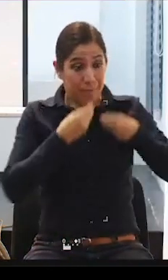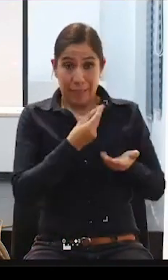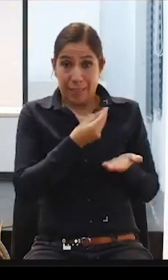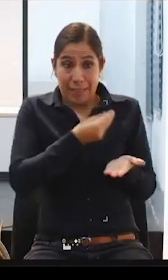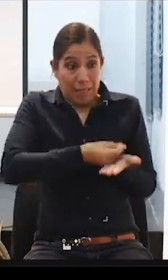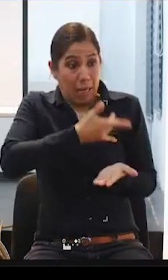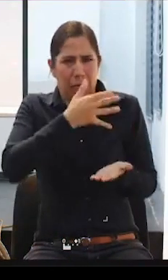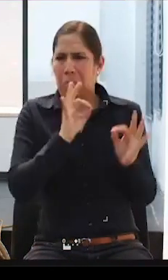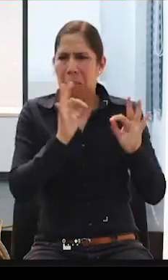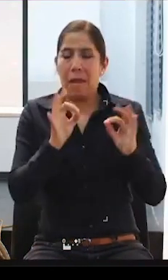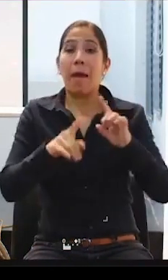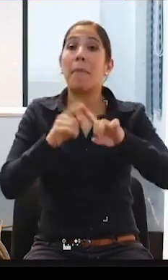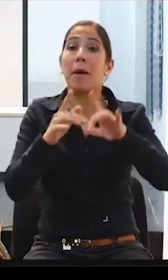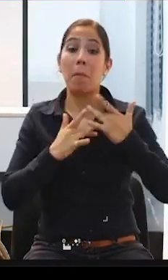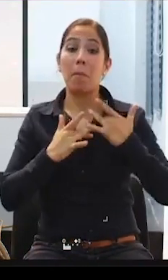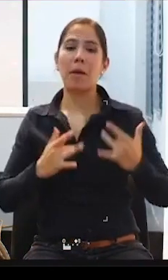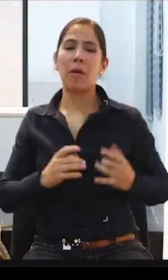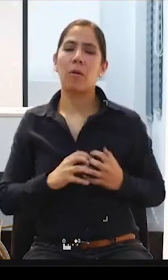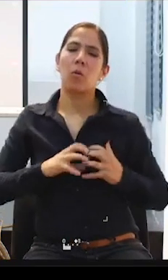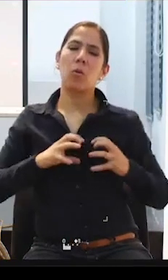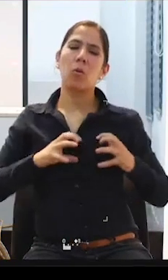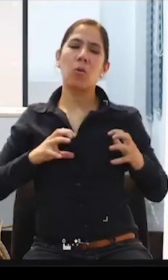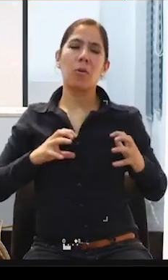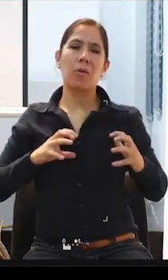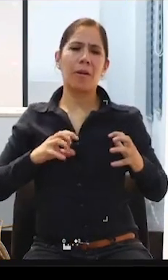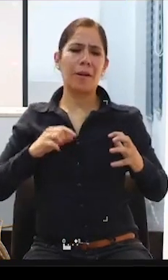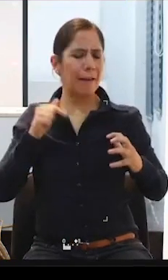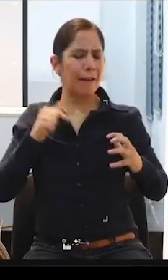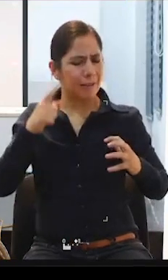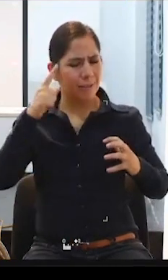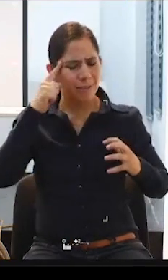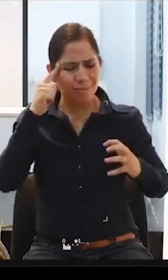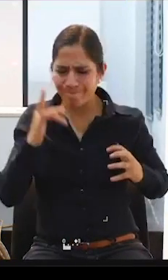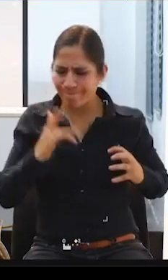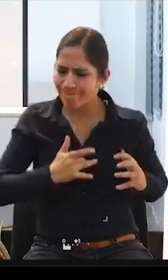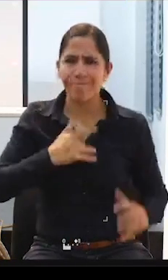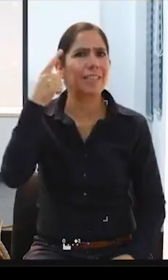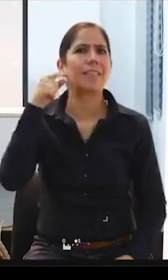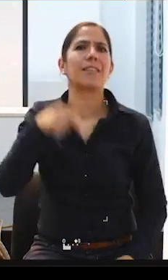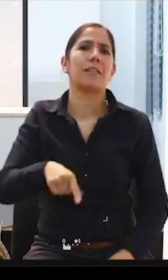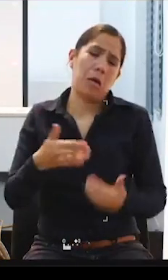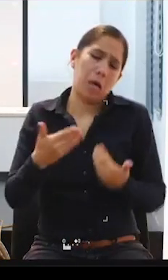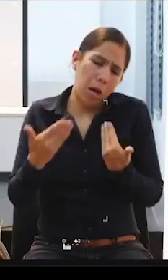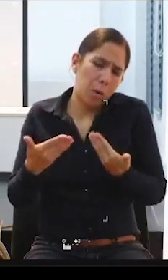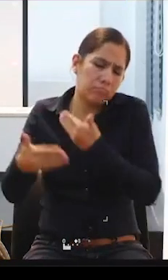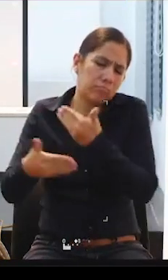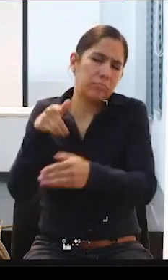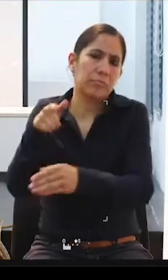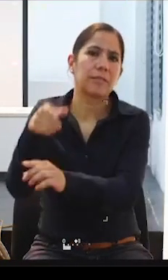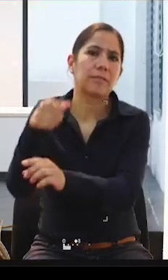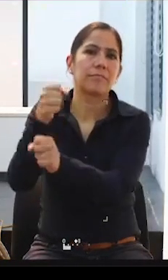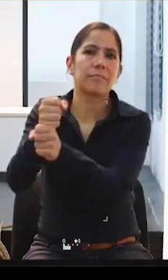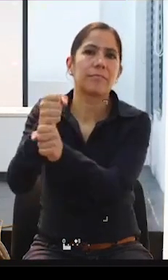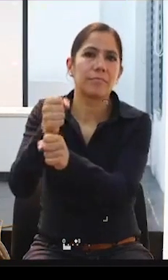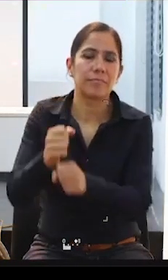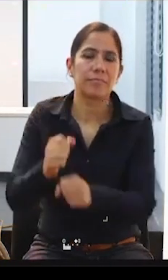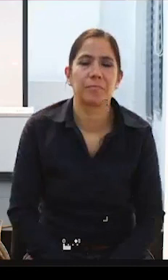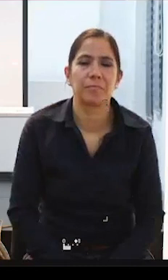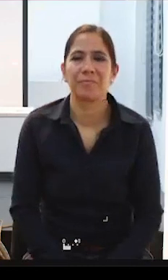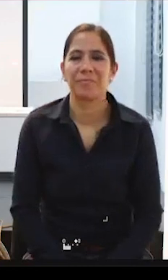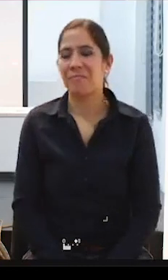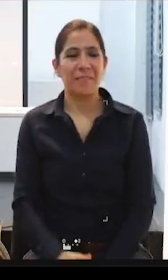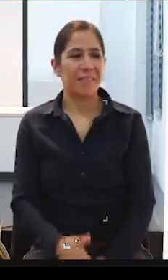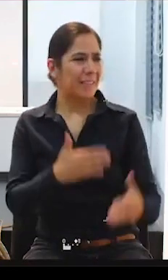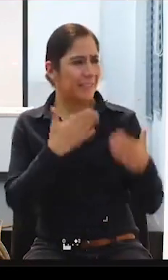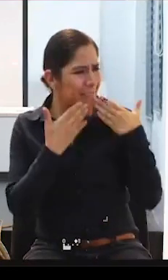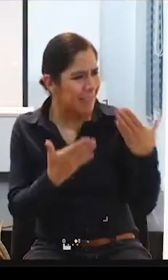lindo, ¿no? Es filosófico, es lindo. Me he convencido realmente, y en eso estoy. Gracias, Felisa, por…